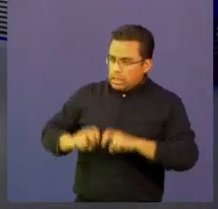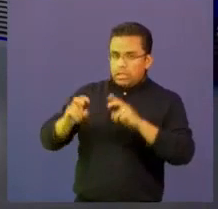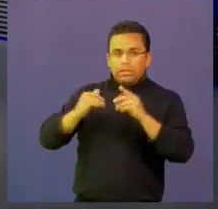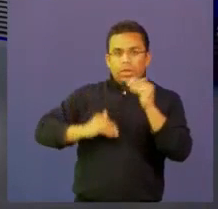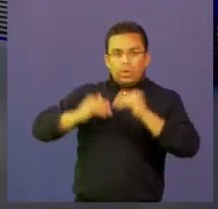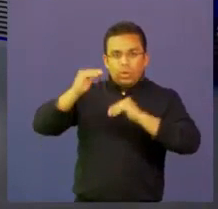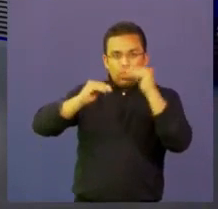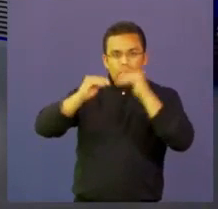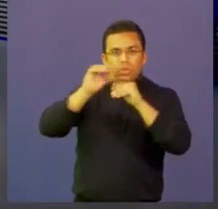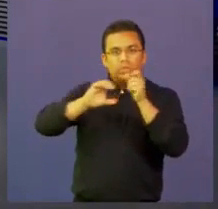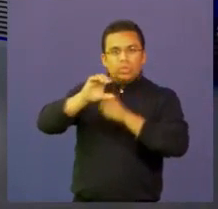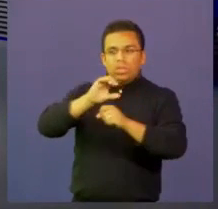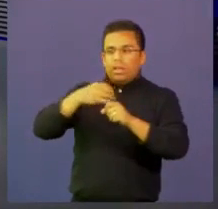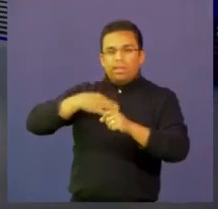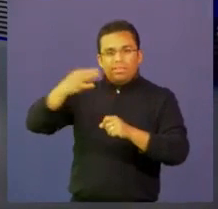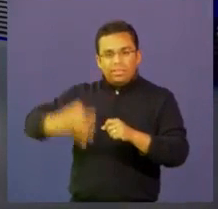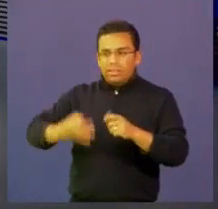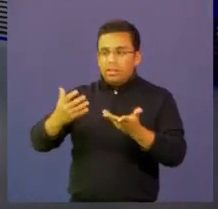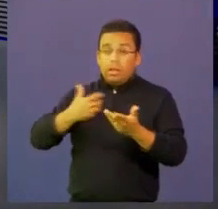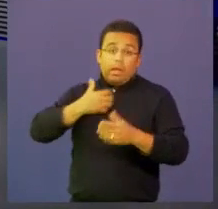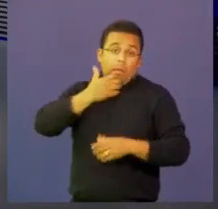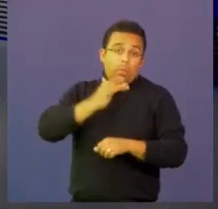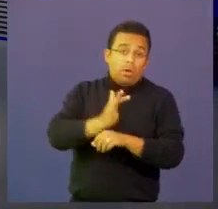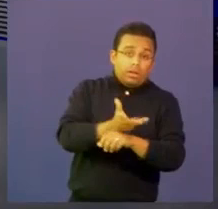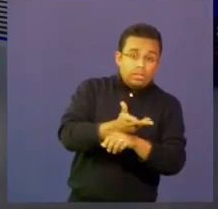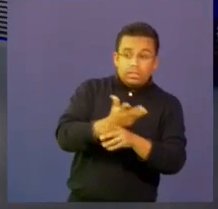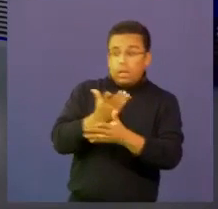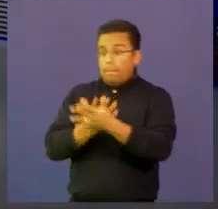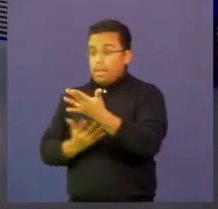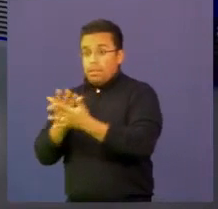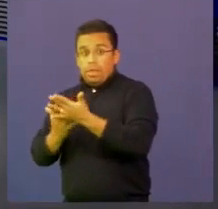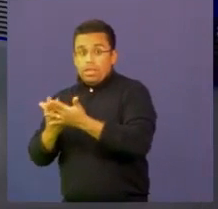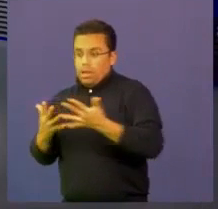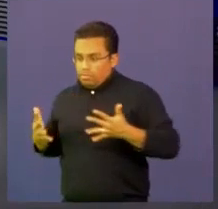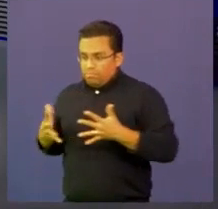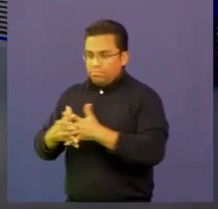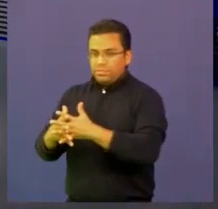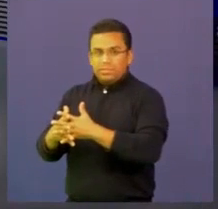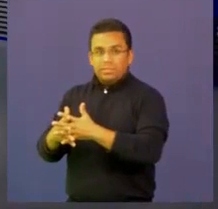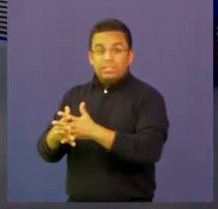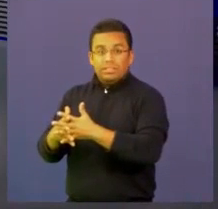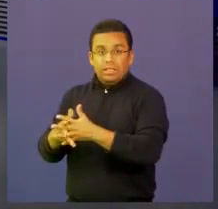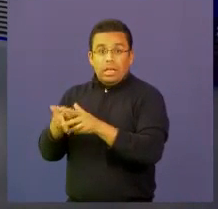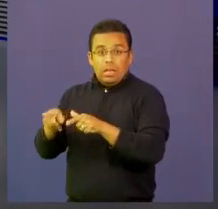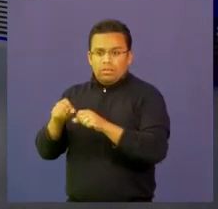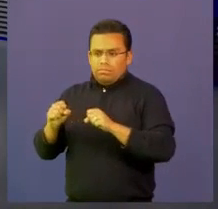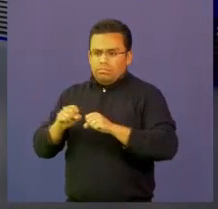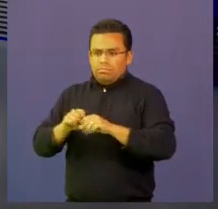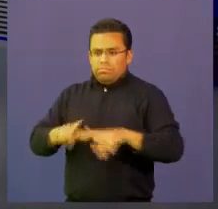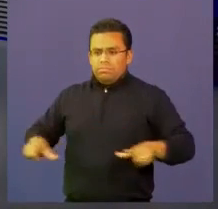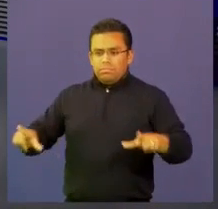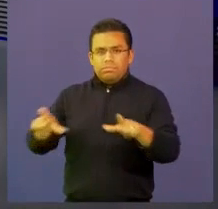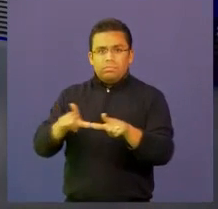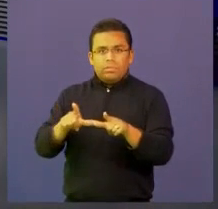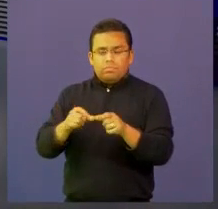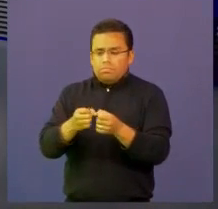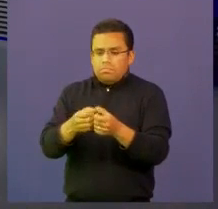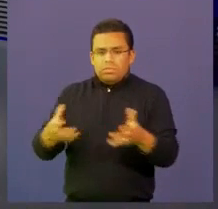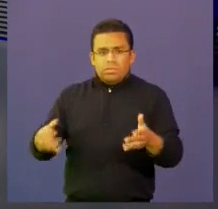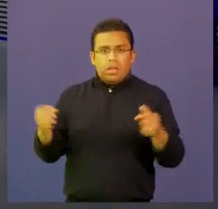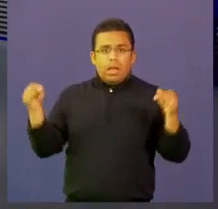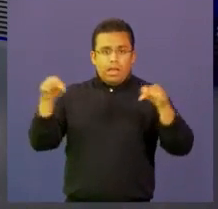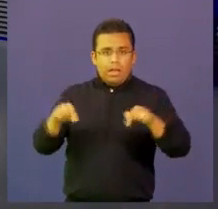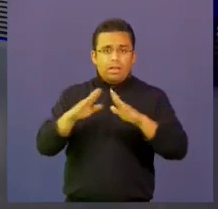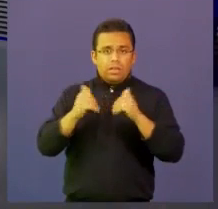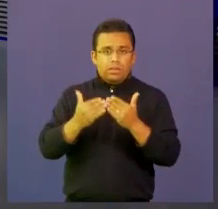como en ética, como mezclamos artística, matemática. En general, tenemos un múltiple escenario dentro de la misma escuela, que incluso